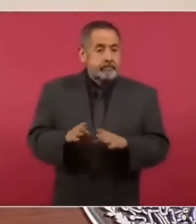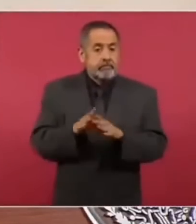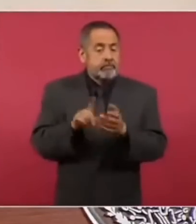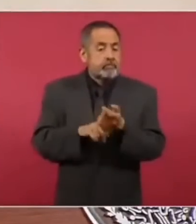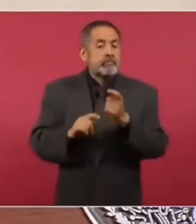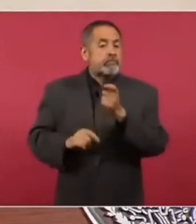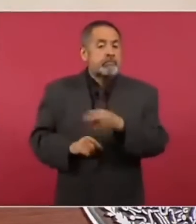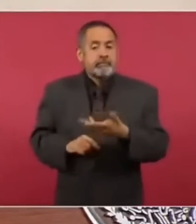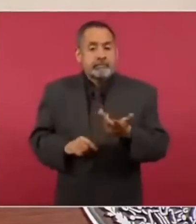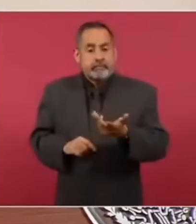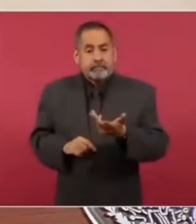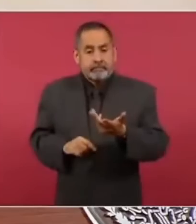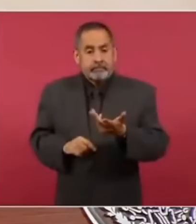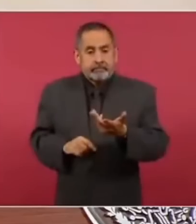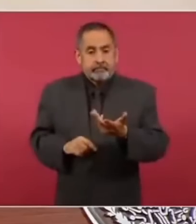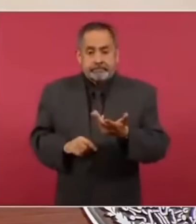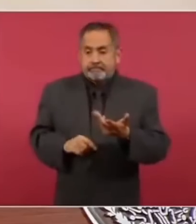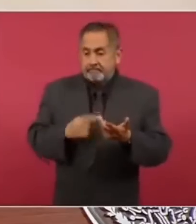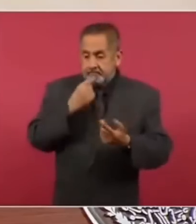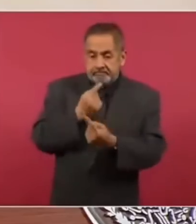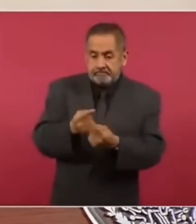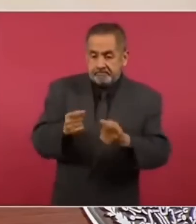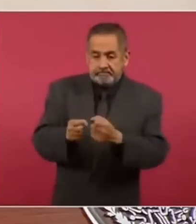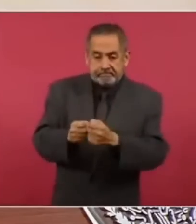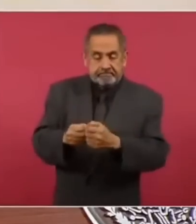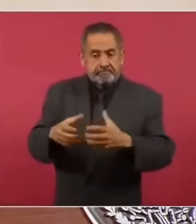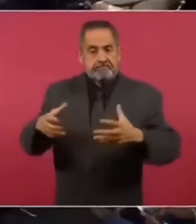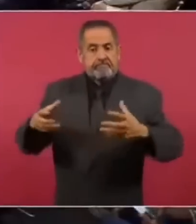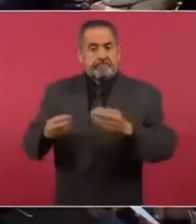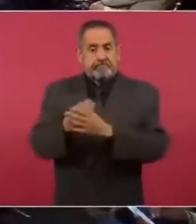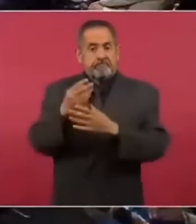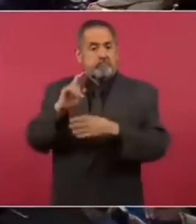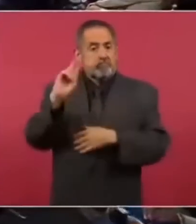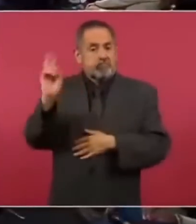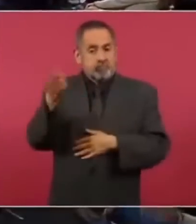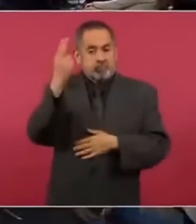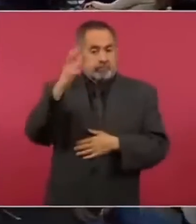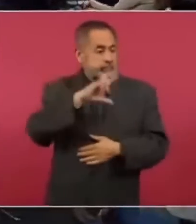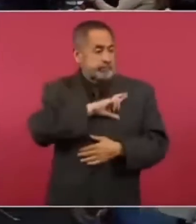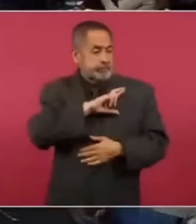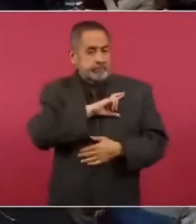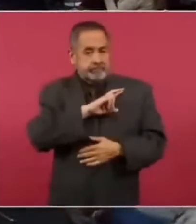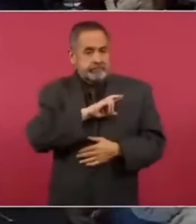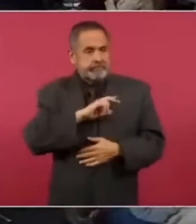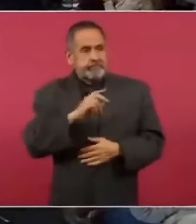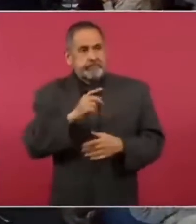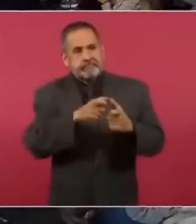en los primeros años de las universidades privadas.